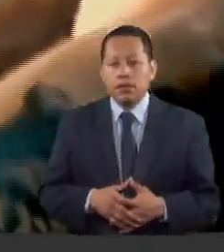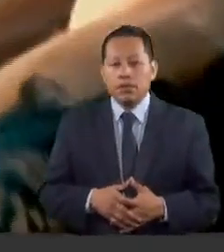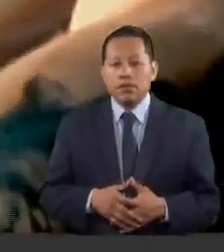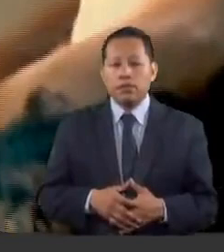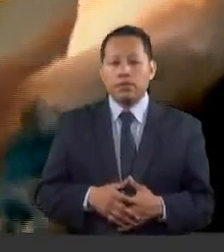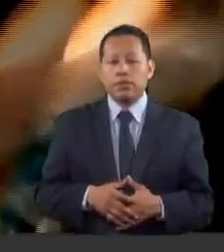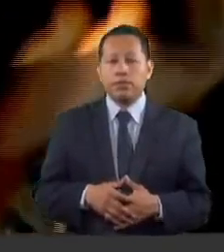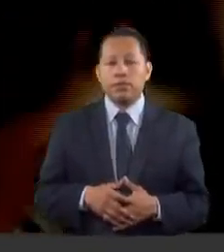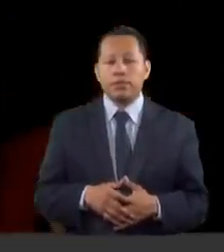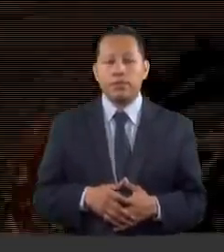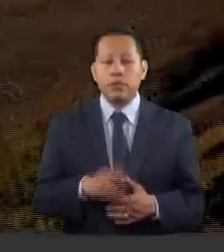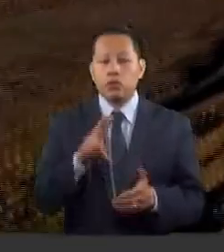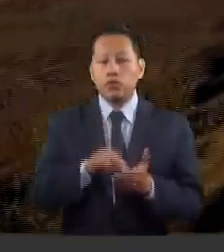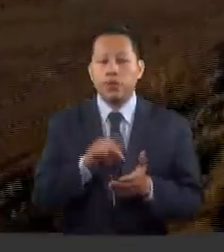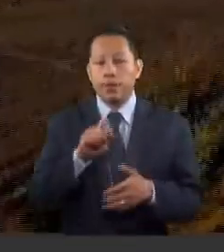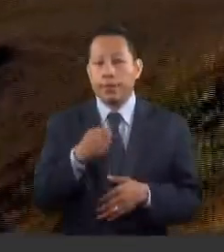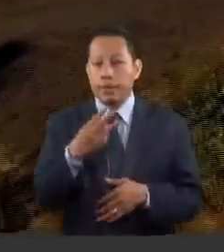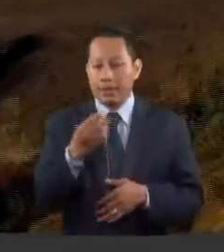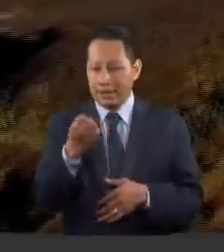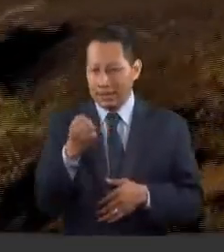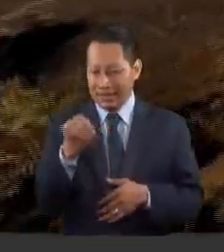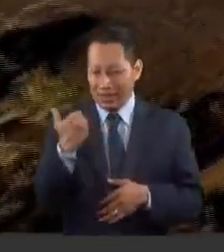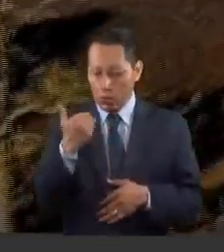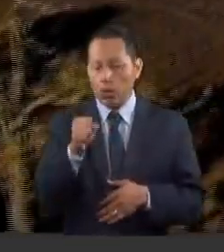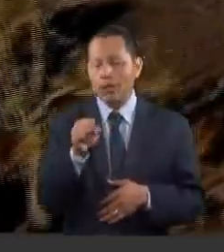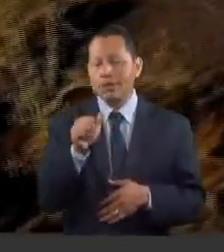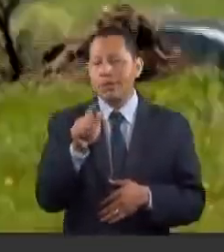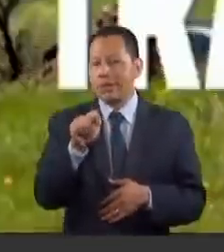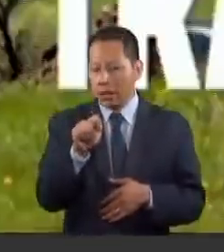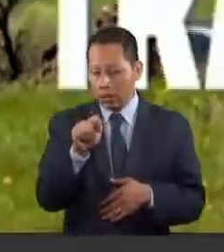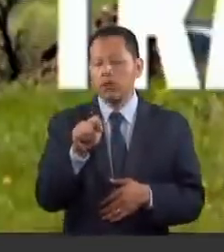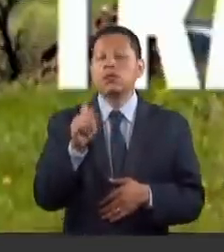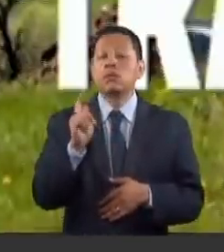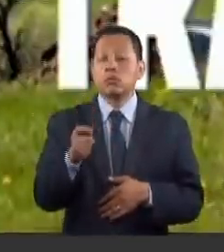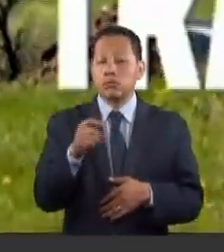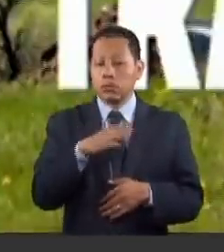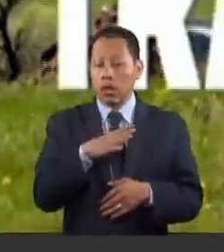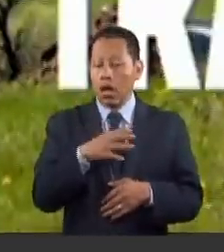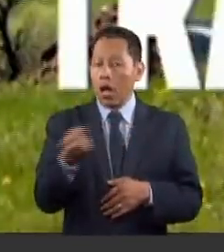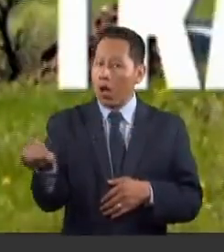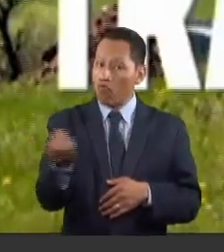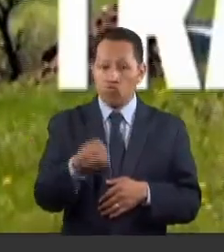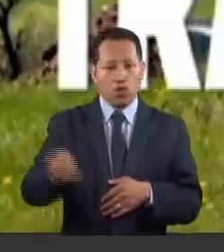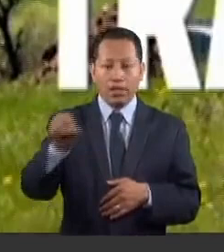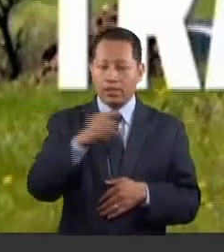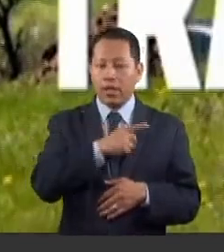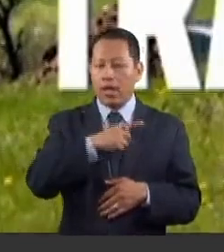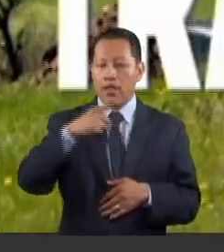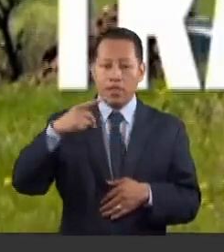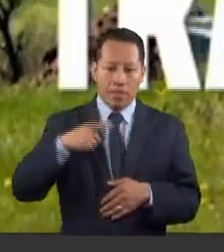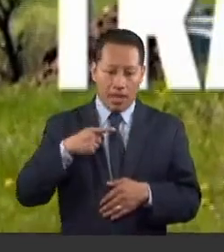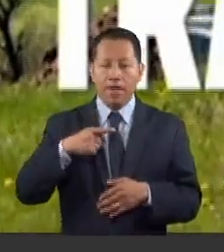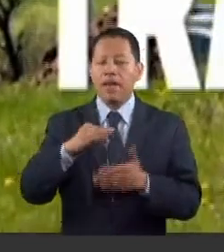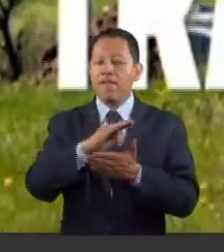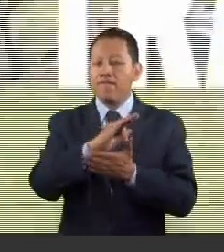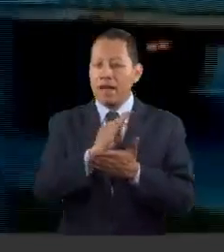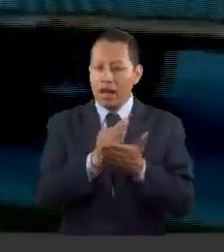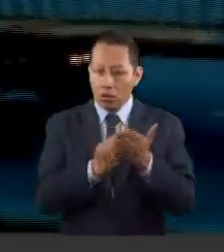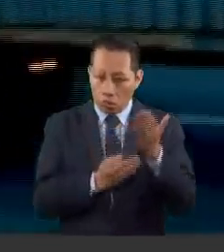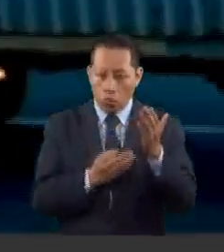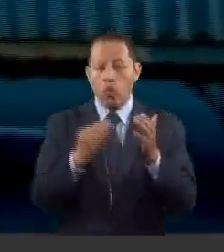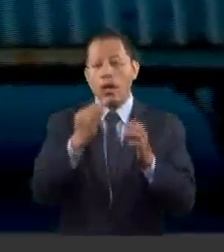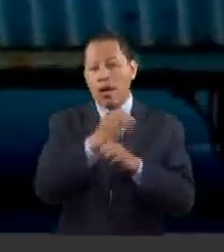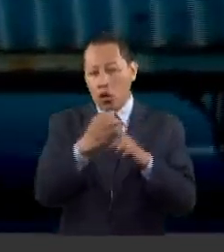En enero de 2023, el Servicio de Administración Tributaria estableció la obligación de emitir facturas de traslado de bienes y mercancías